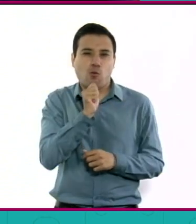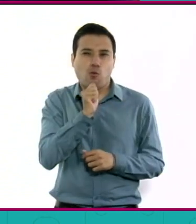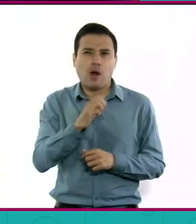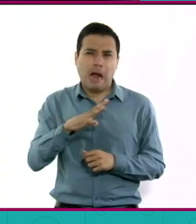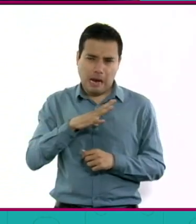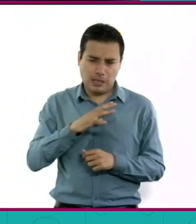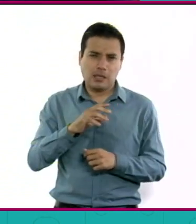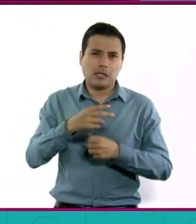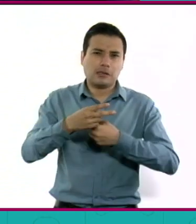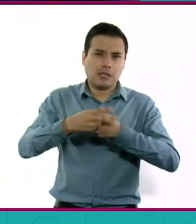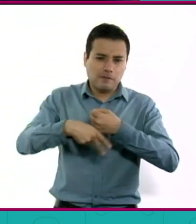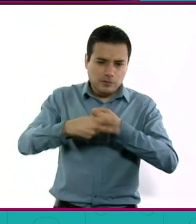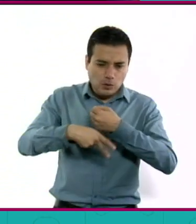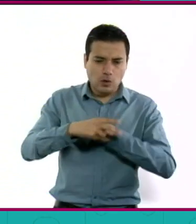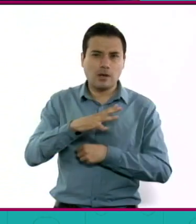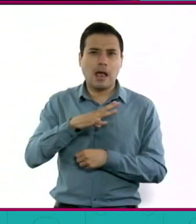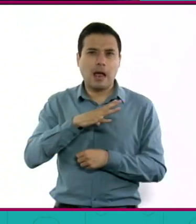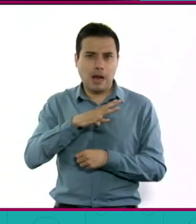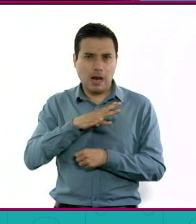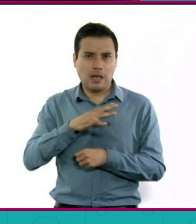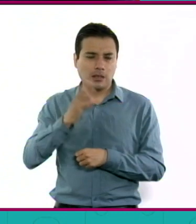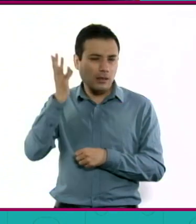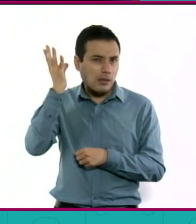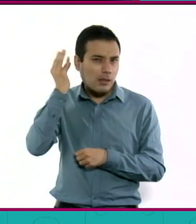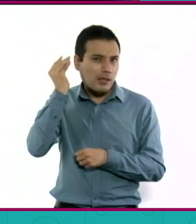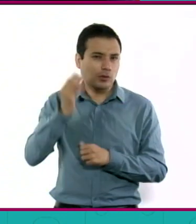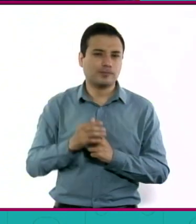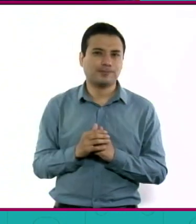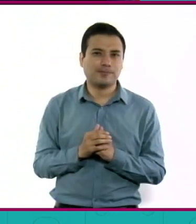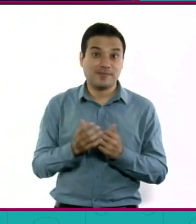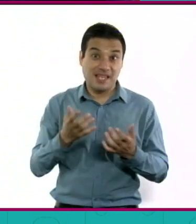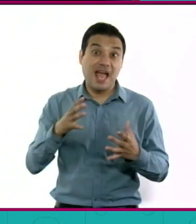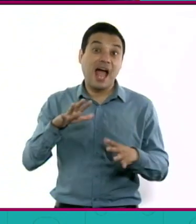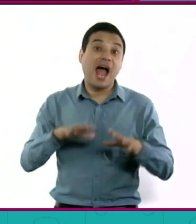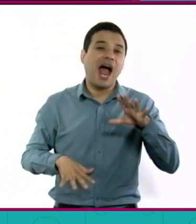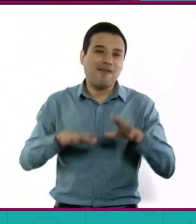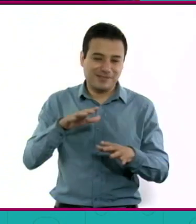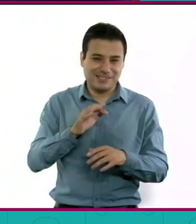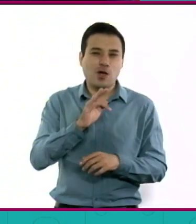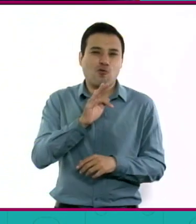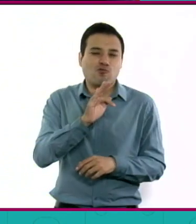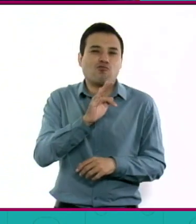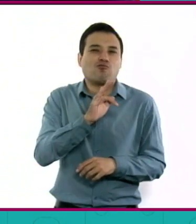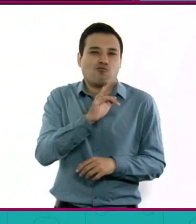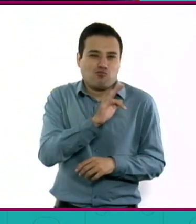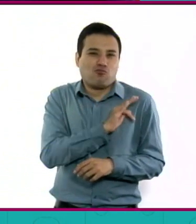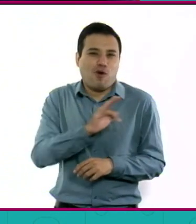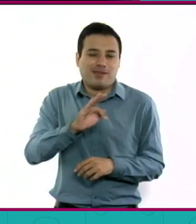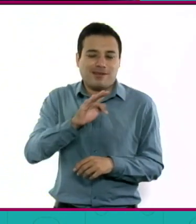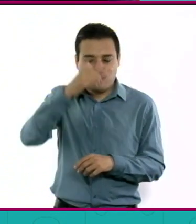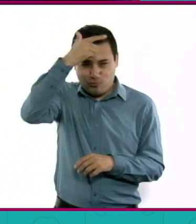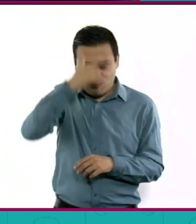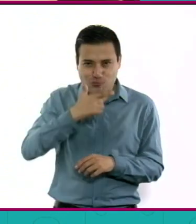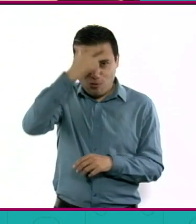Y el radio era lo único que nos podíamos llevar de repente, porque luego nos lo quitaban, en la noche antes de dormir.